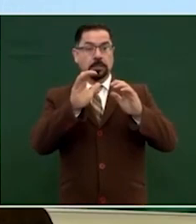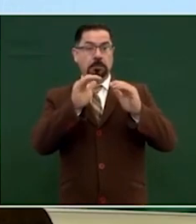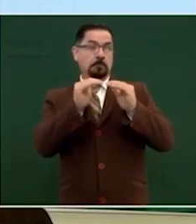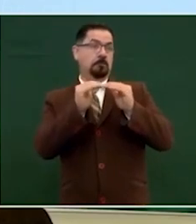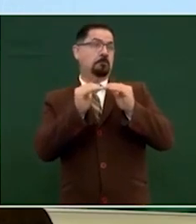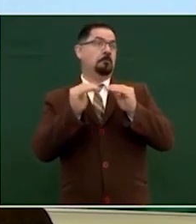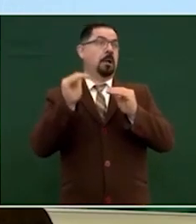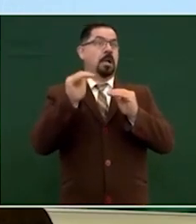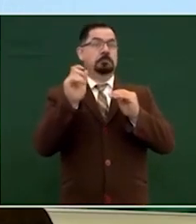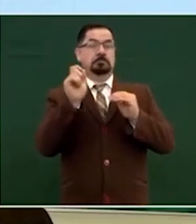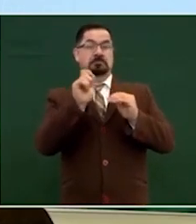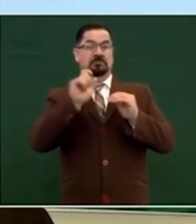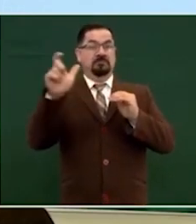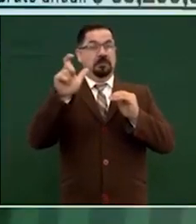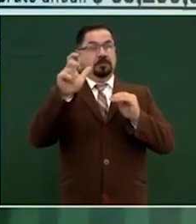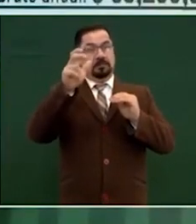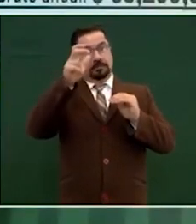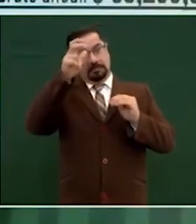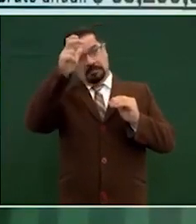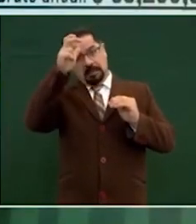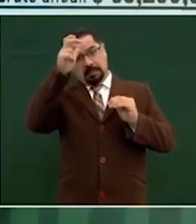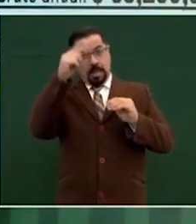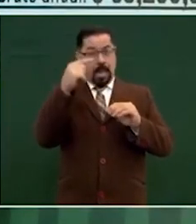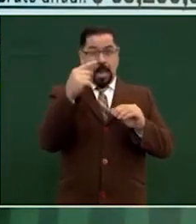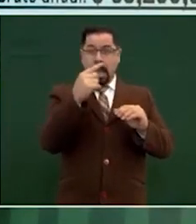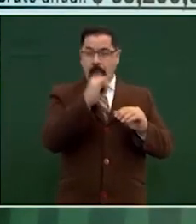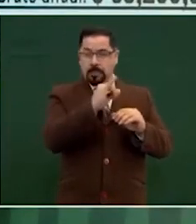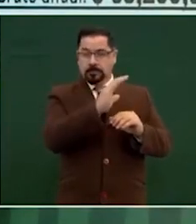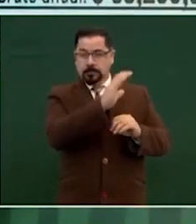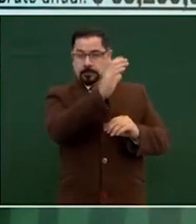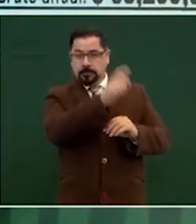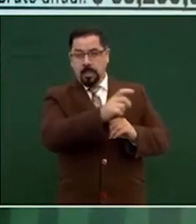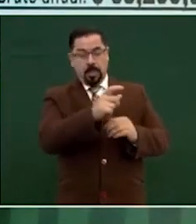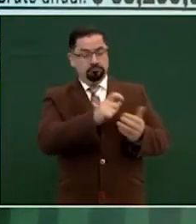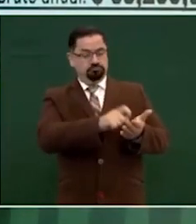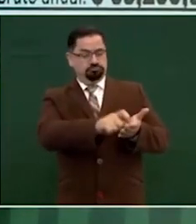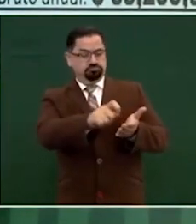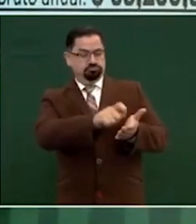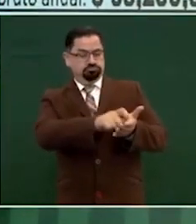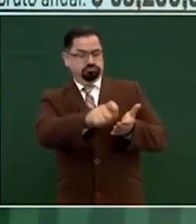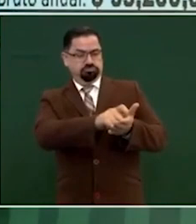muy inteligente un buen escritor